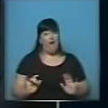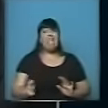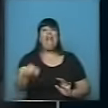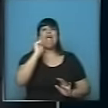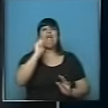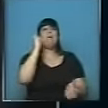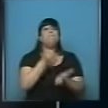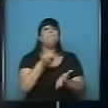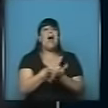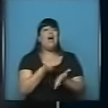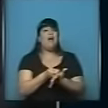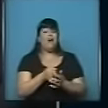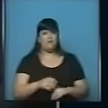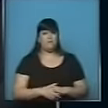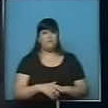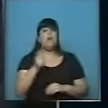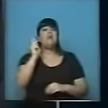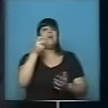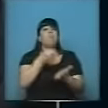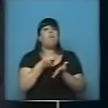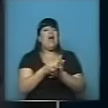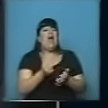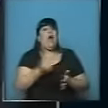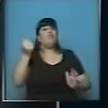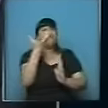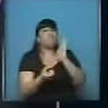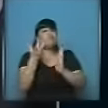¿quién va a pagar los costos de este ajuste?